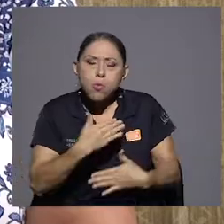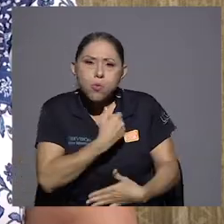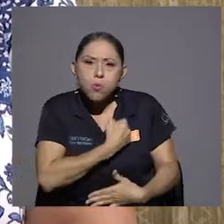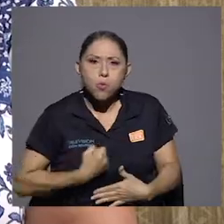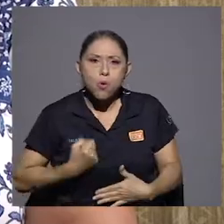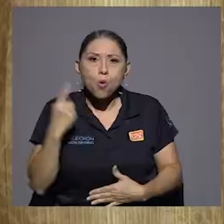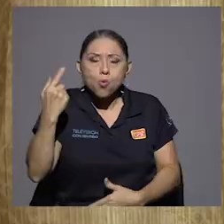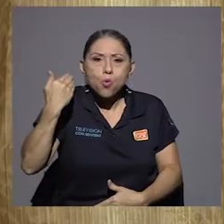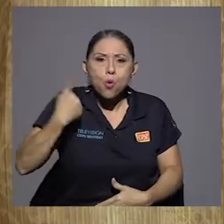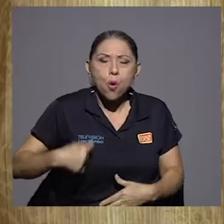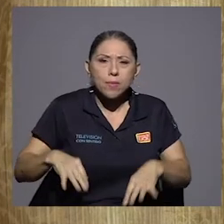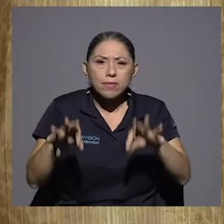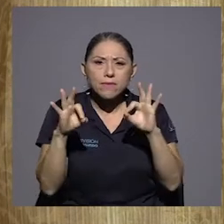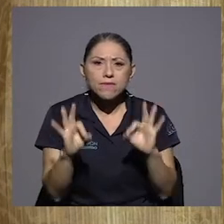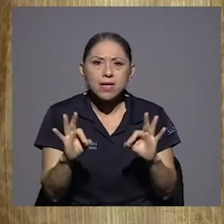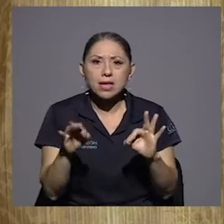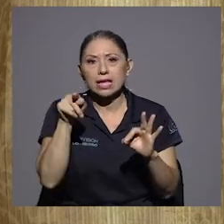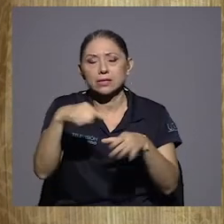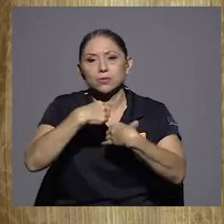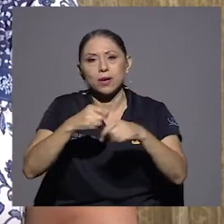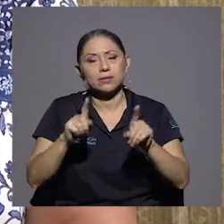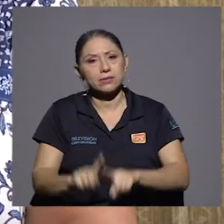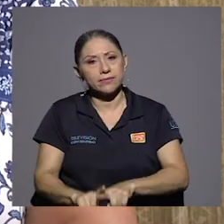diferencia. Porque, mire,